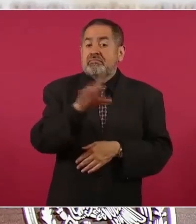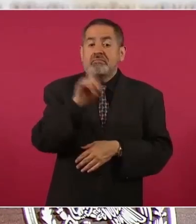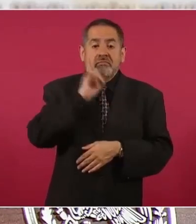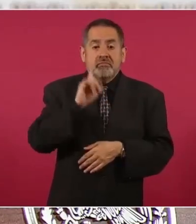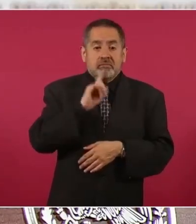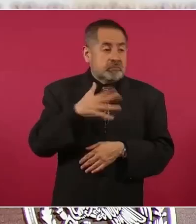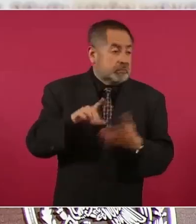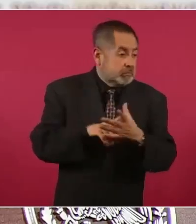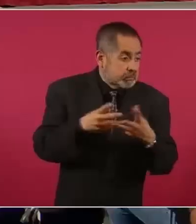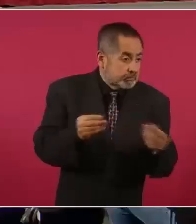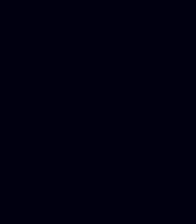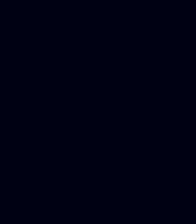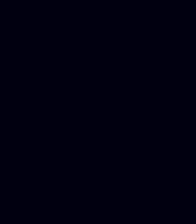reportadas como desaparecidas.